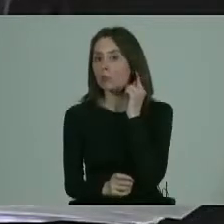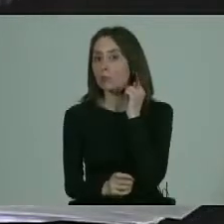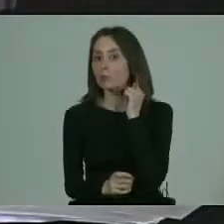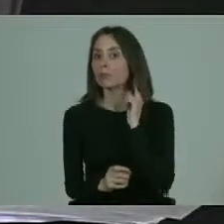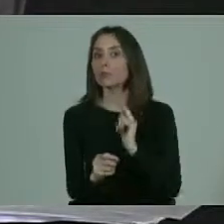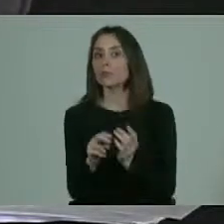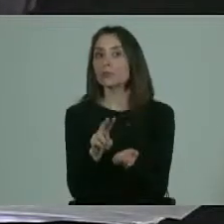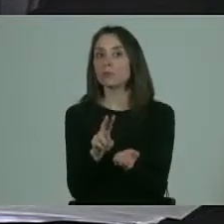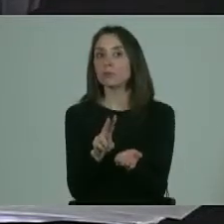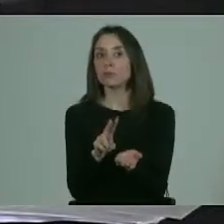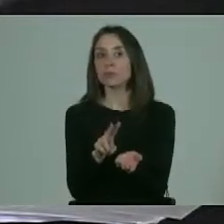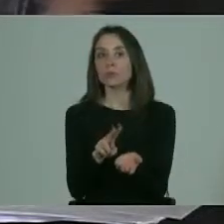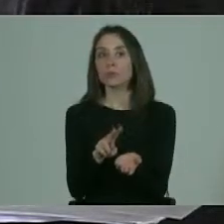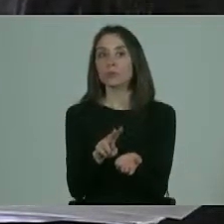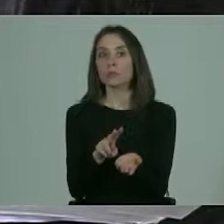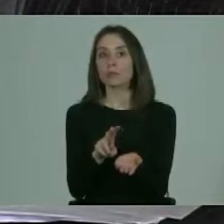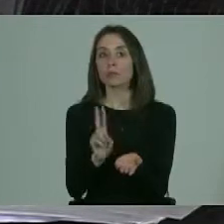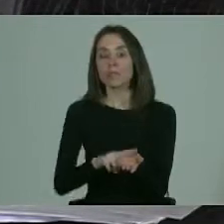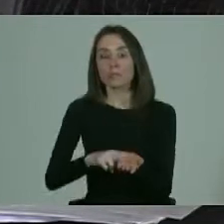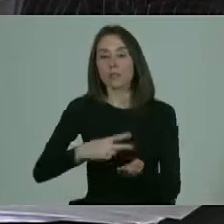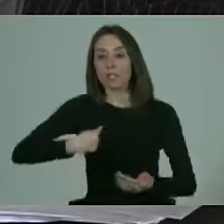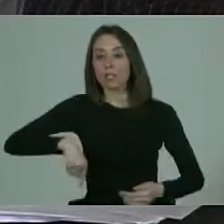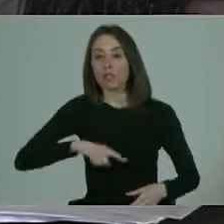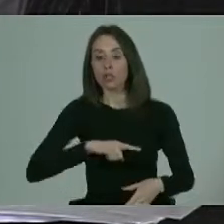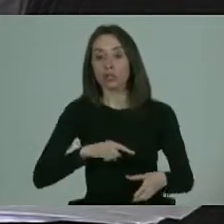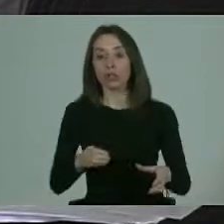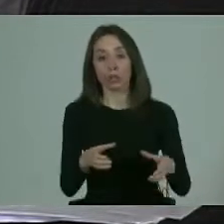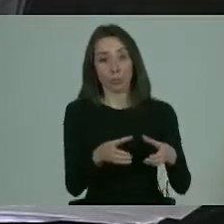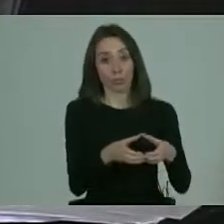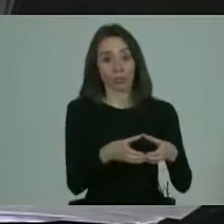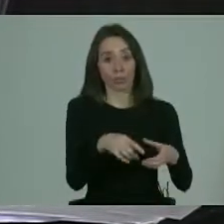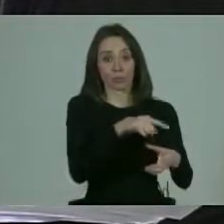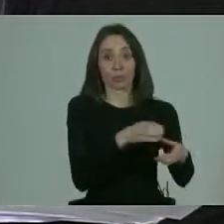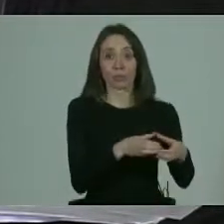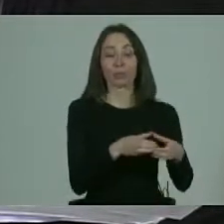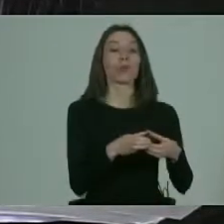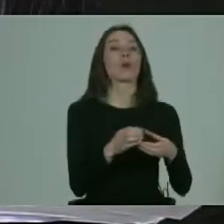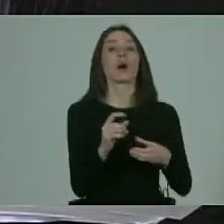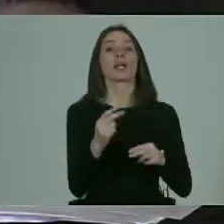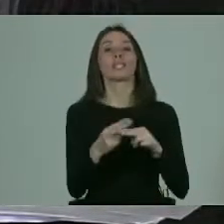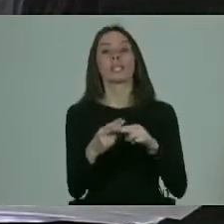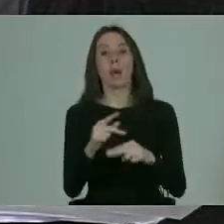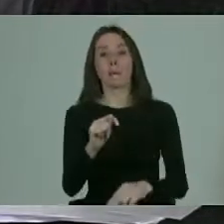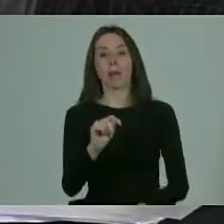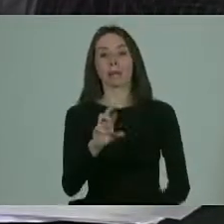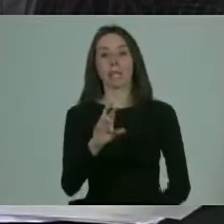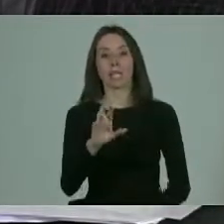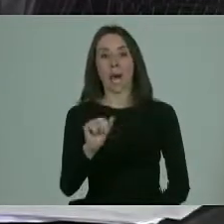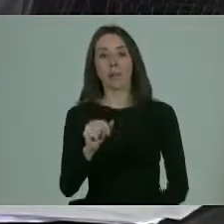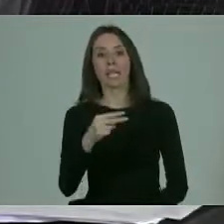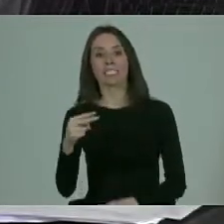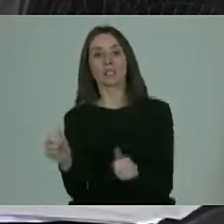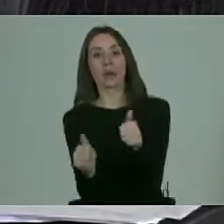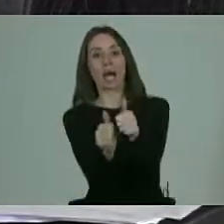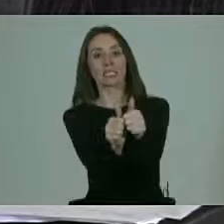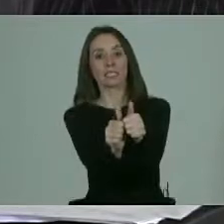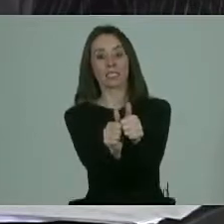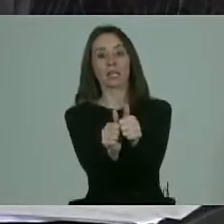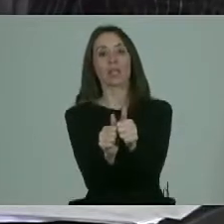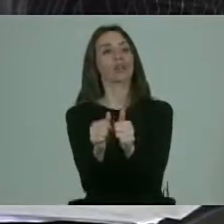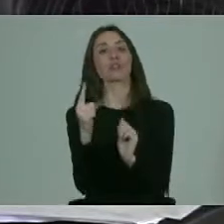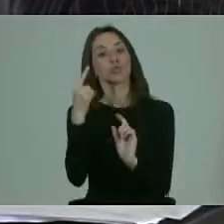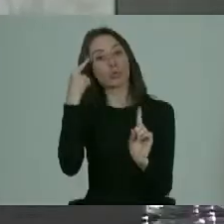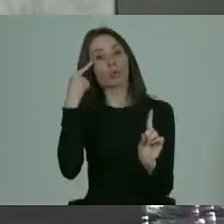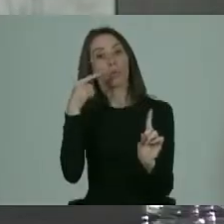colectivo, consideramos que la terapia sexual asistida no es un fin